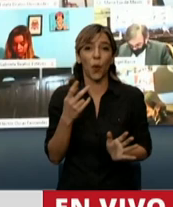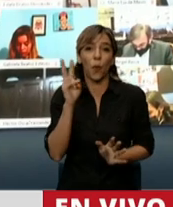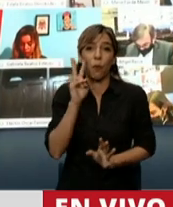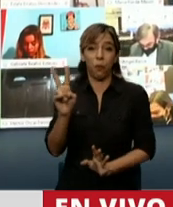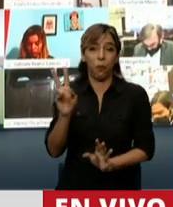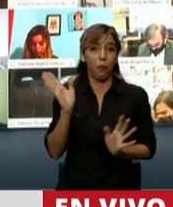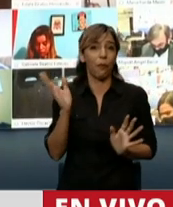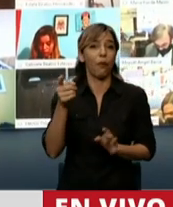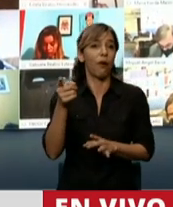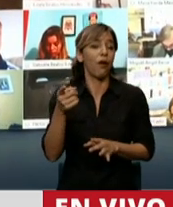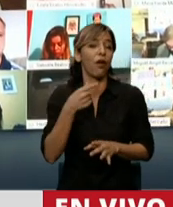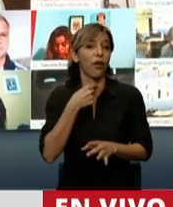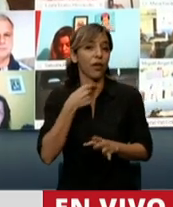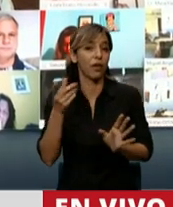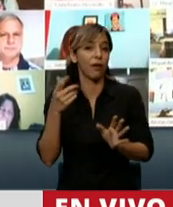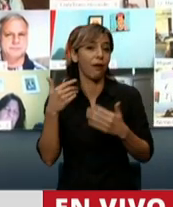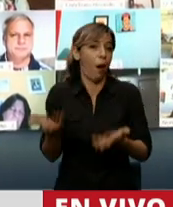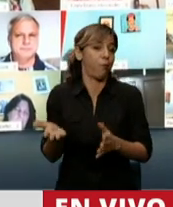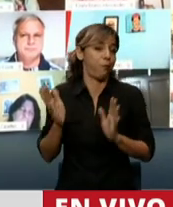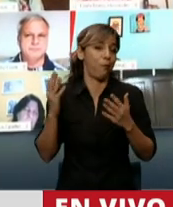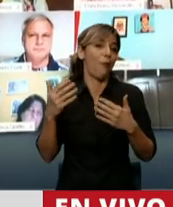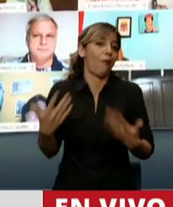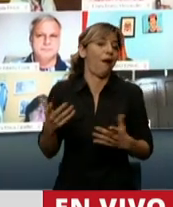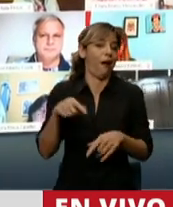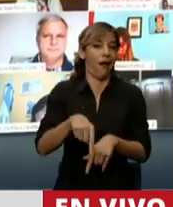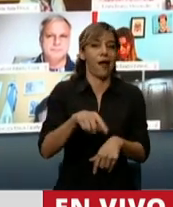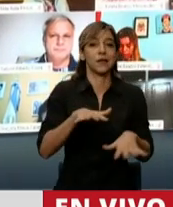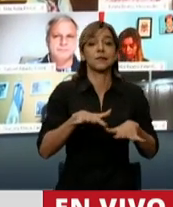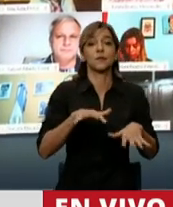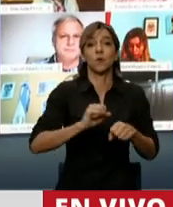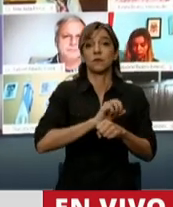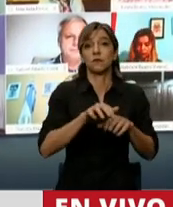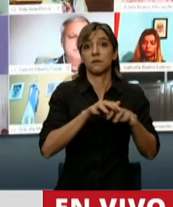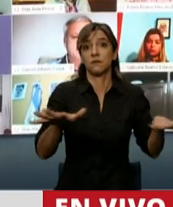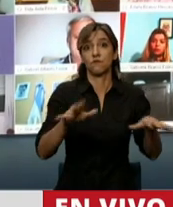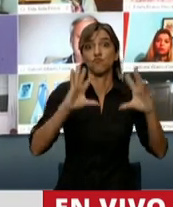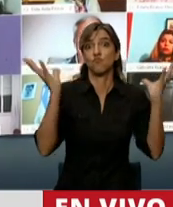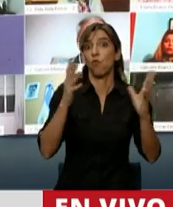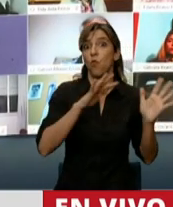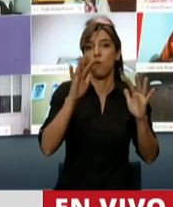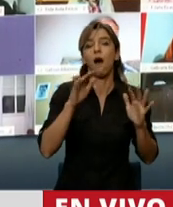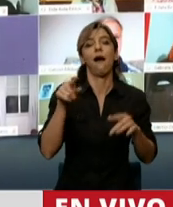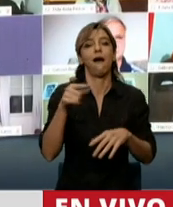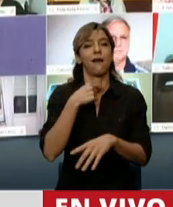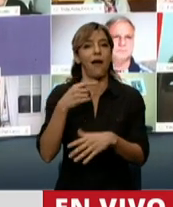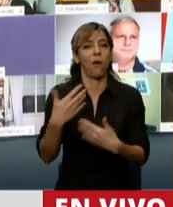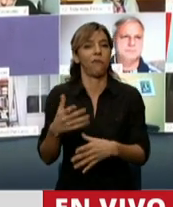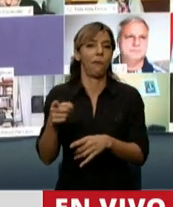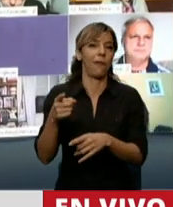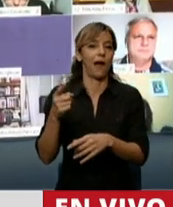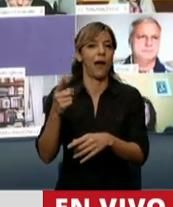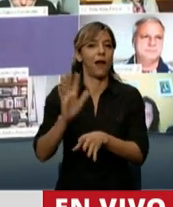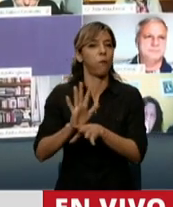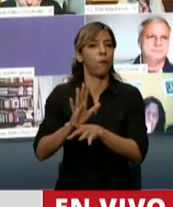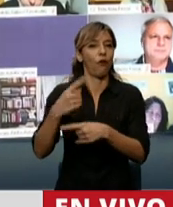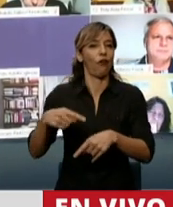esta segunda pandemia que vive la Argentina y el mundo para tapar la primera donde ellos